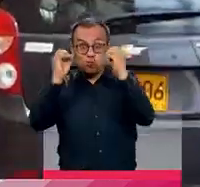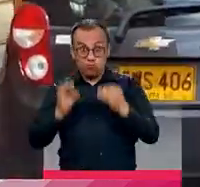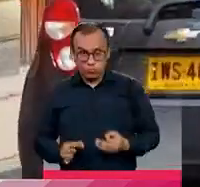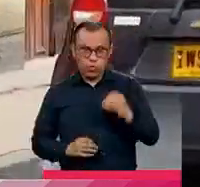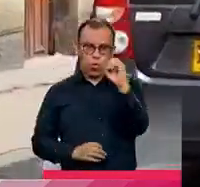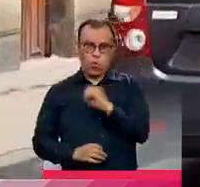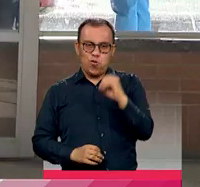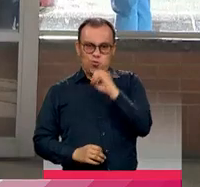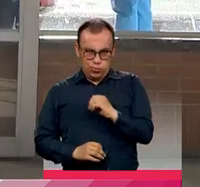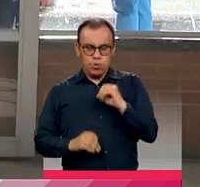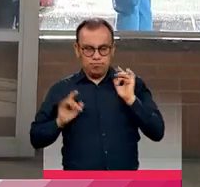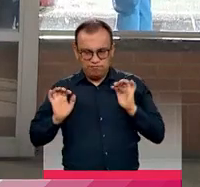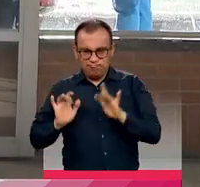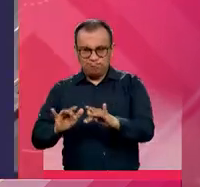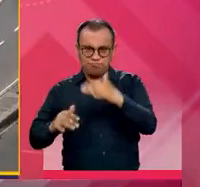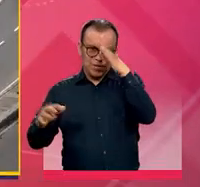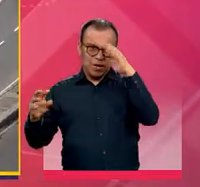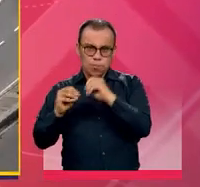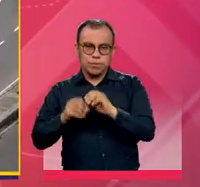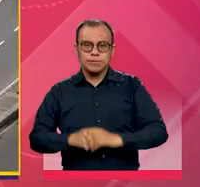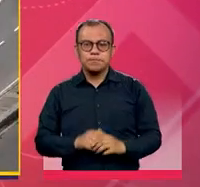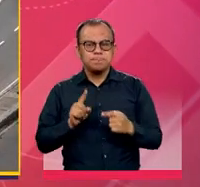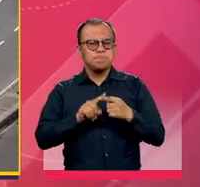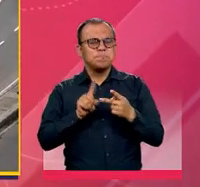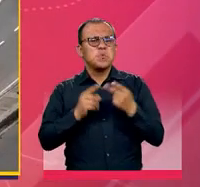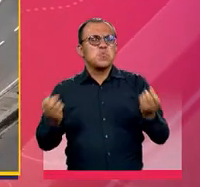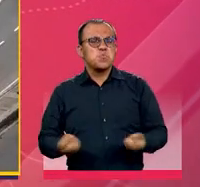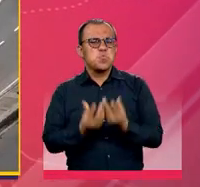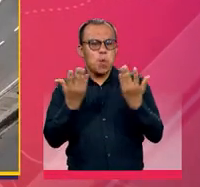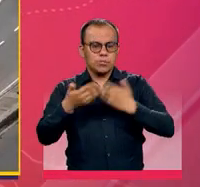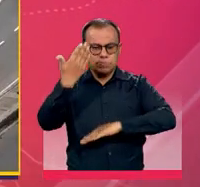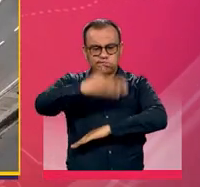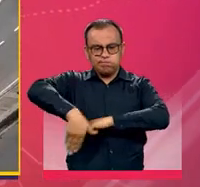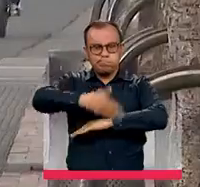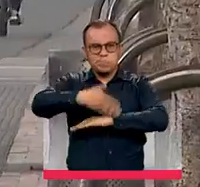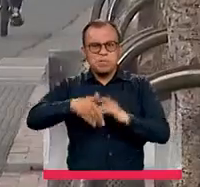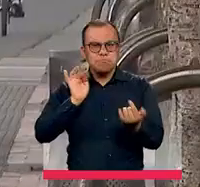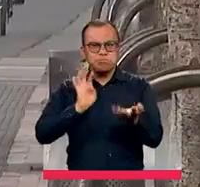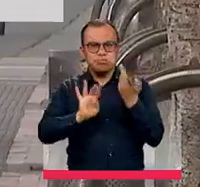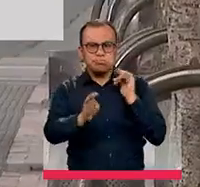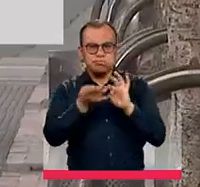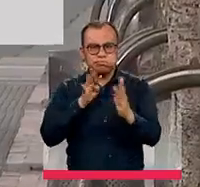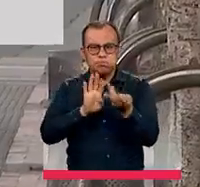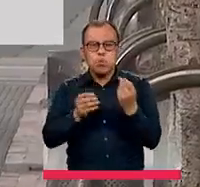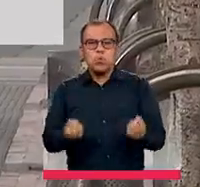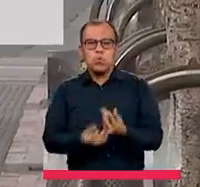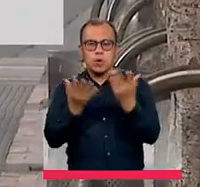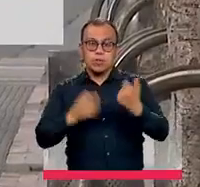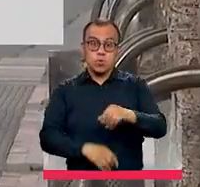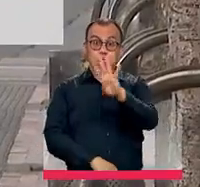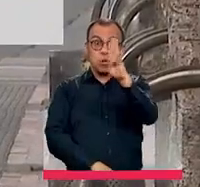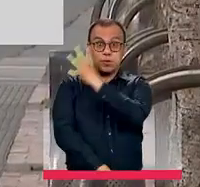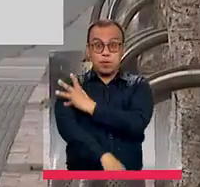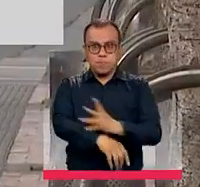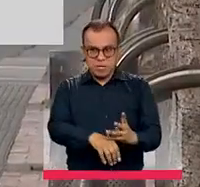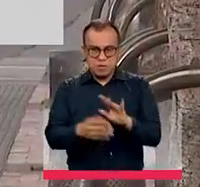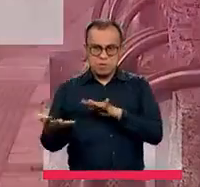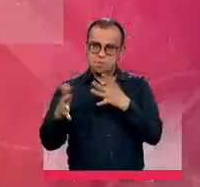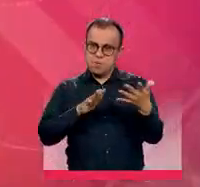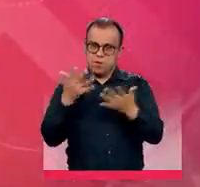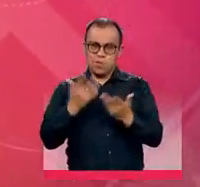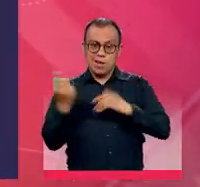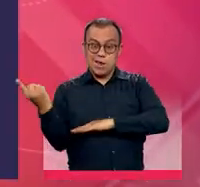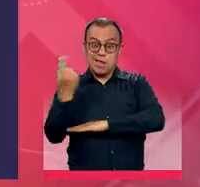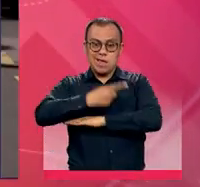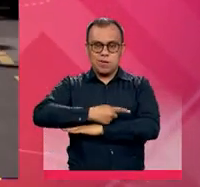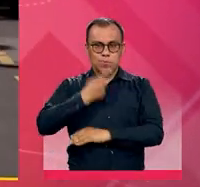clases en los centros que así lo deseen. ¿Cuántas personas estarán en las calles? Según el distrito, cuatro millones de personas estarán en las calles